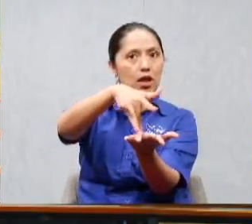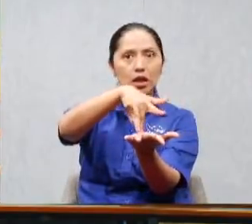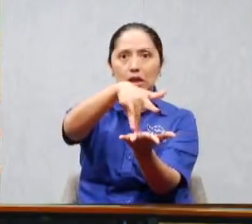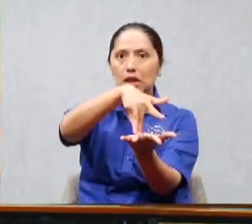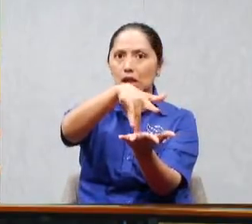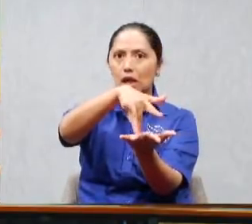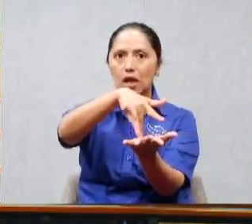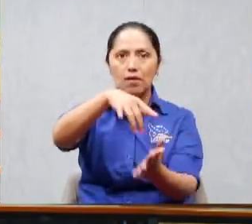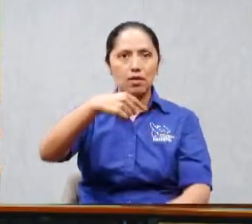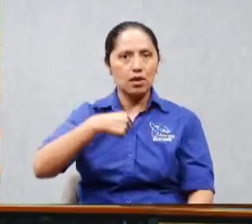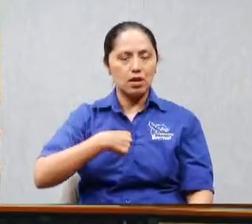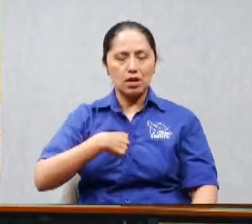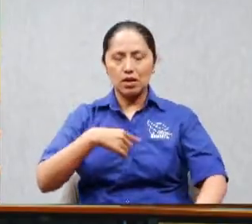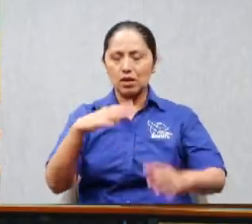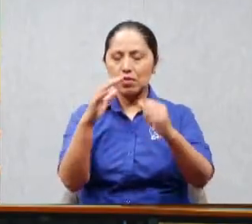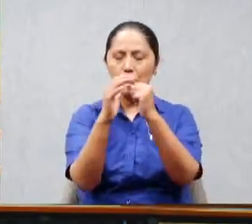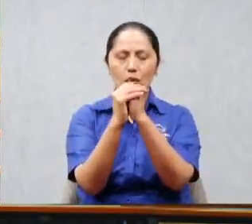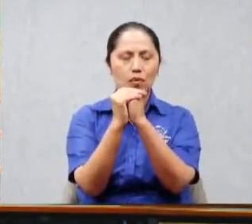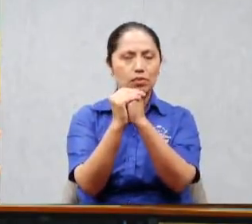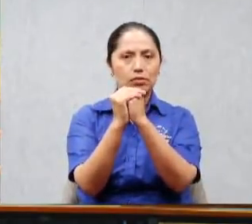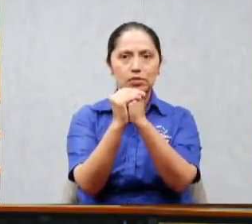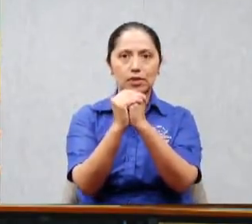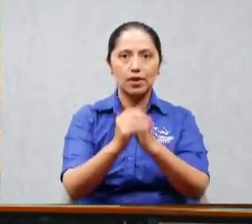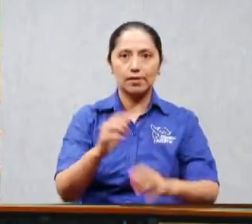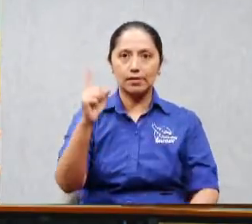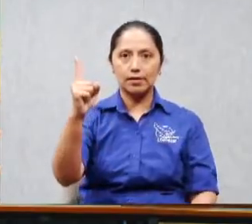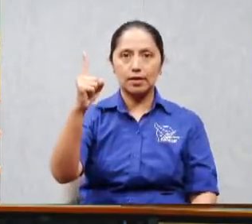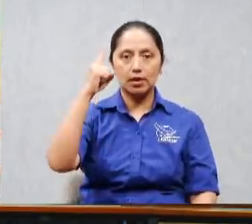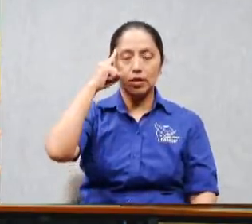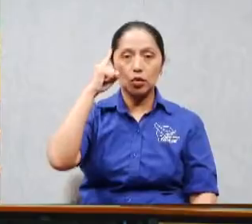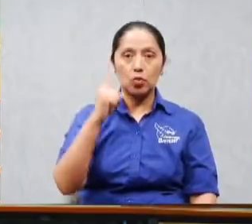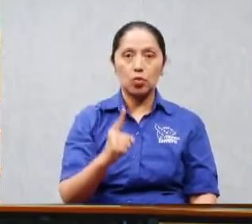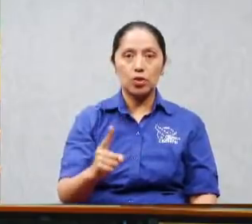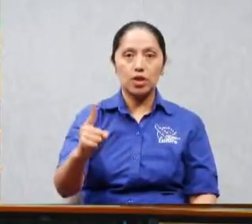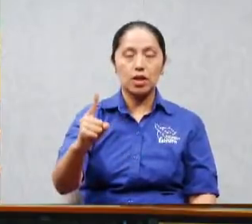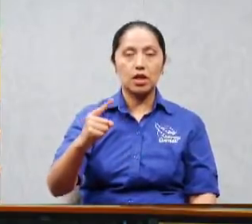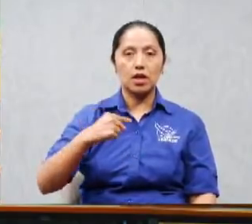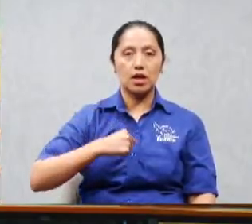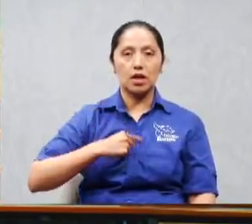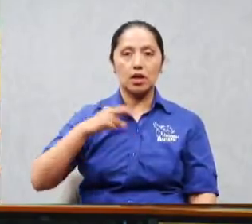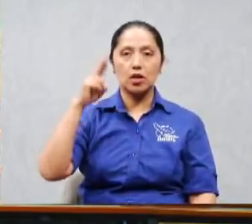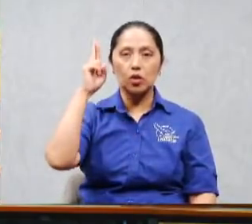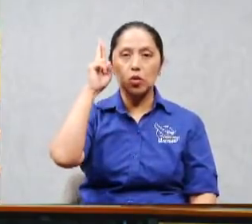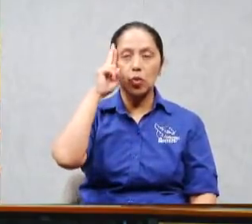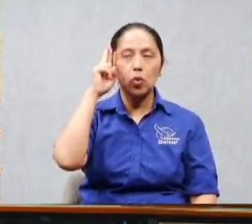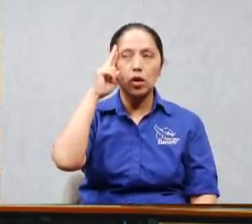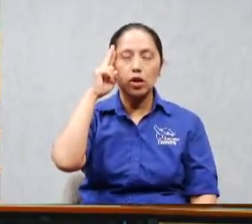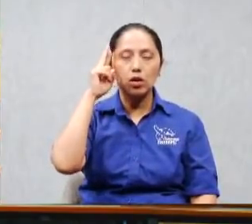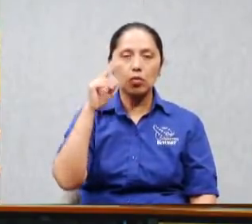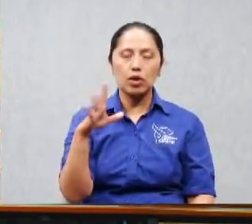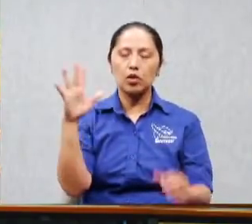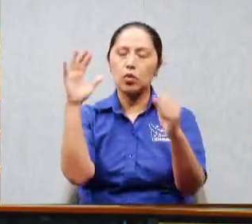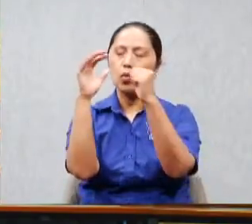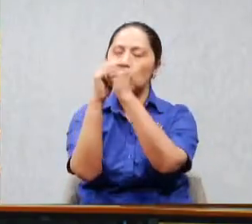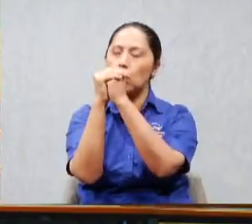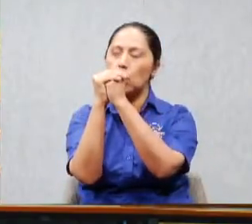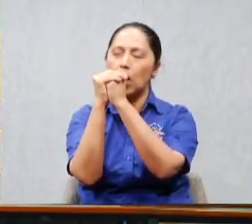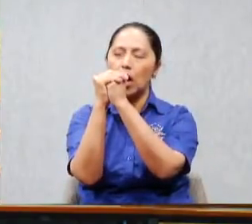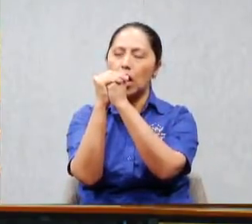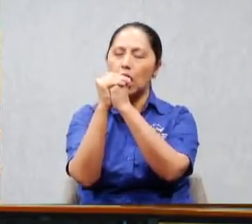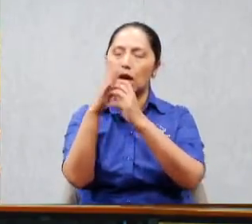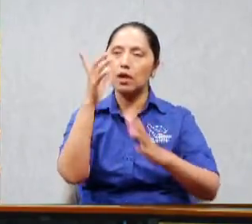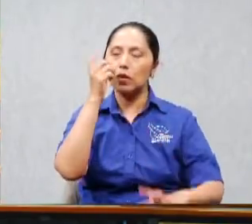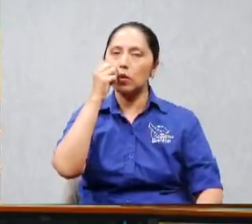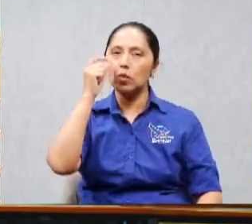oraba por él y entonces un día me recuerdo que orando por él señor